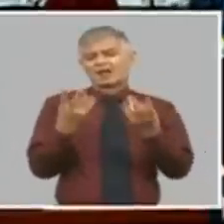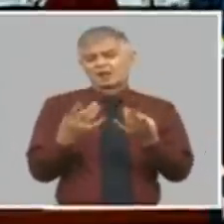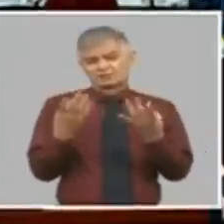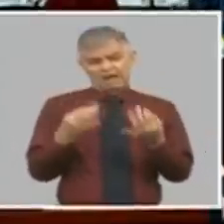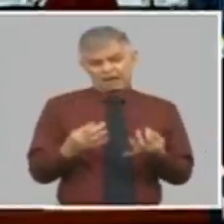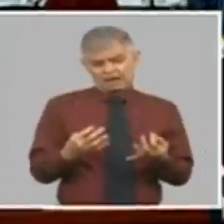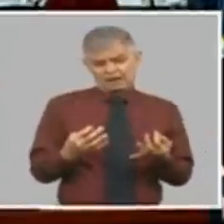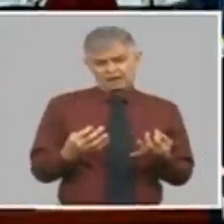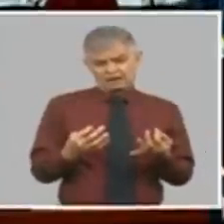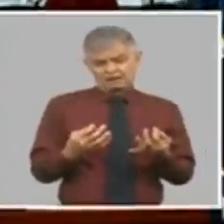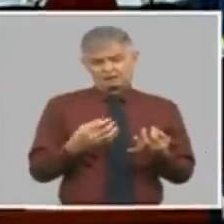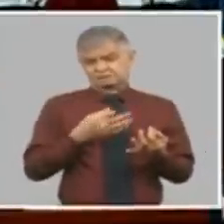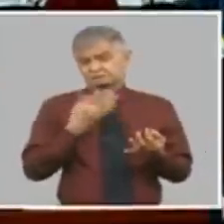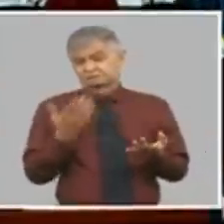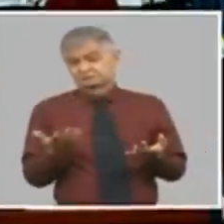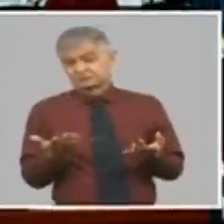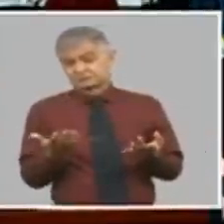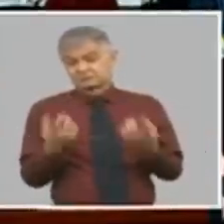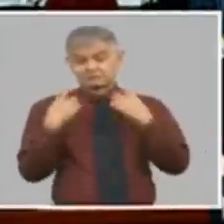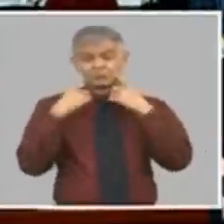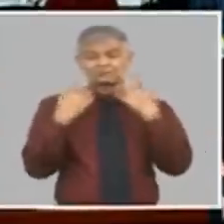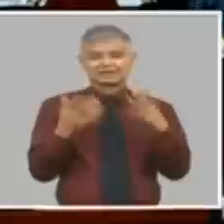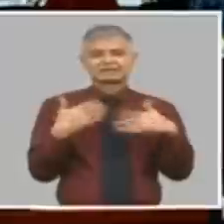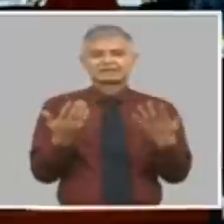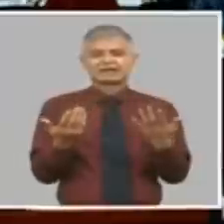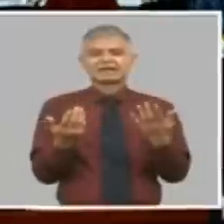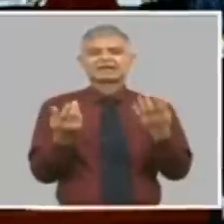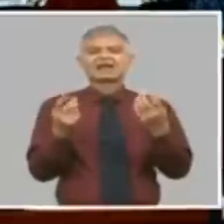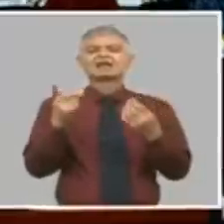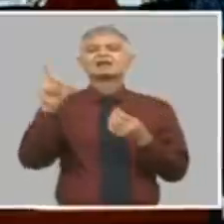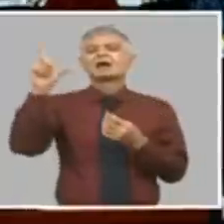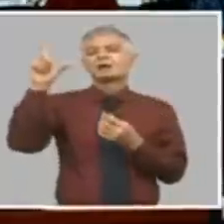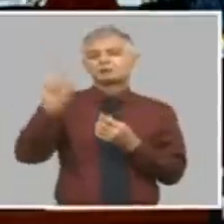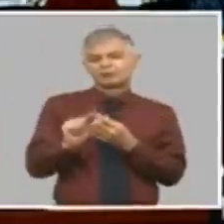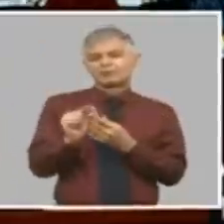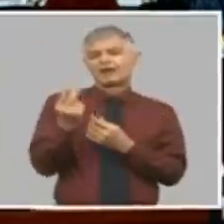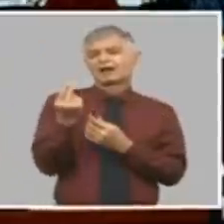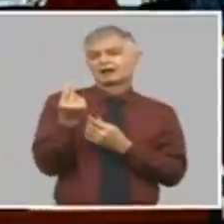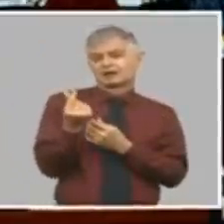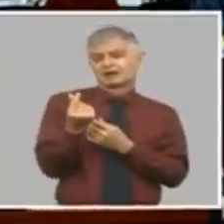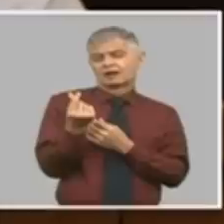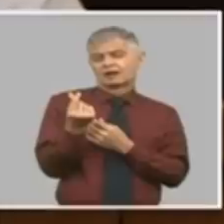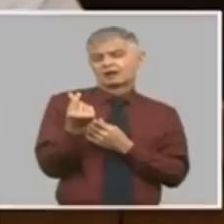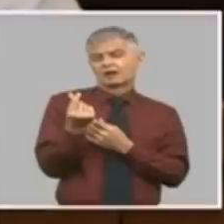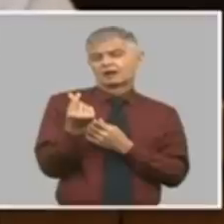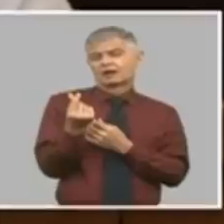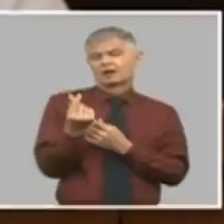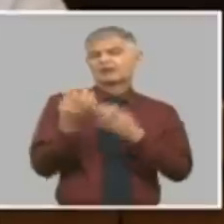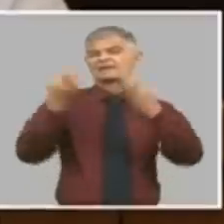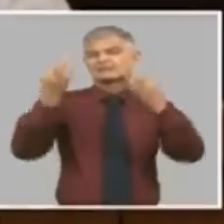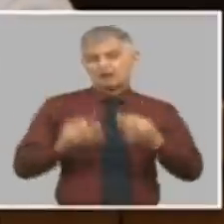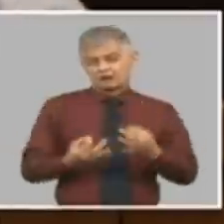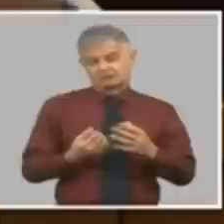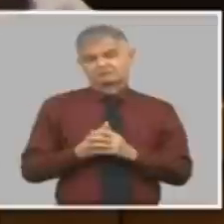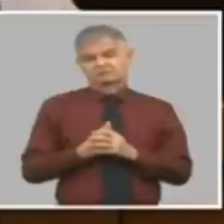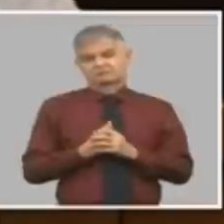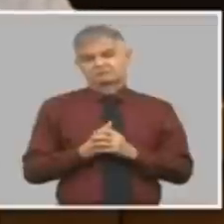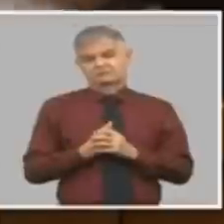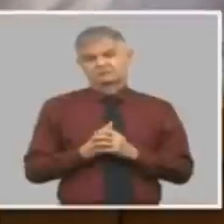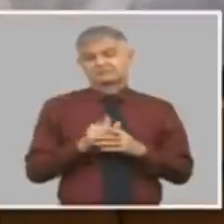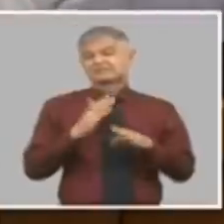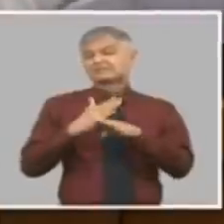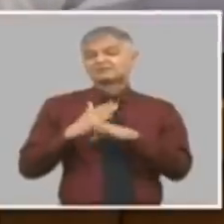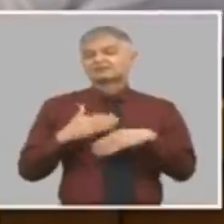es hacer una devaluación para tener como resultado una devaluación real eso